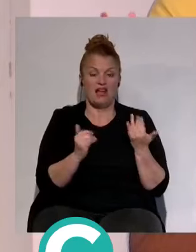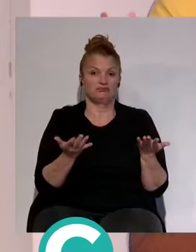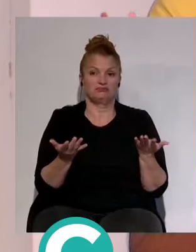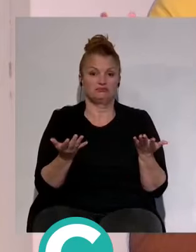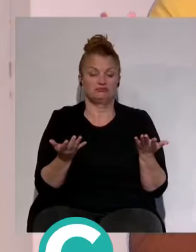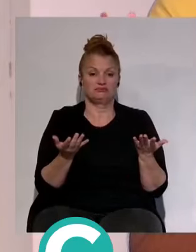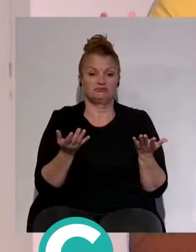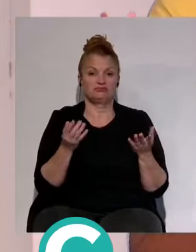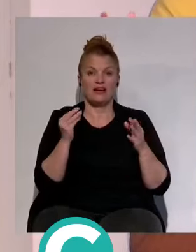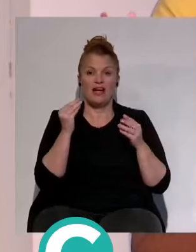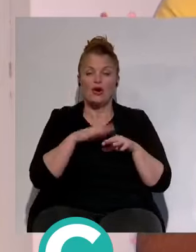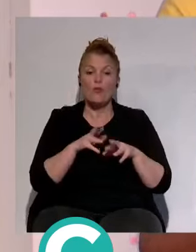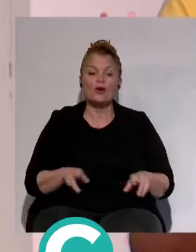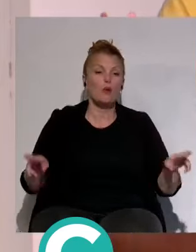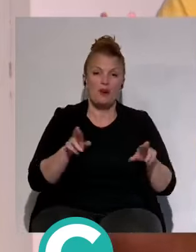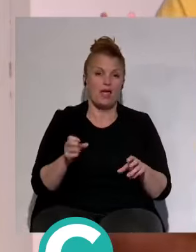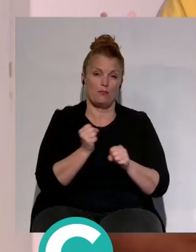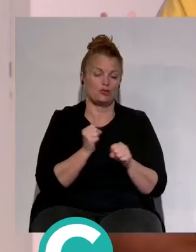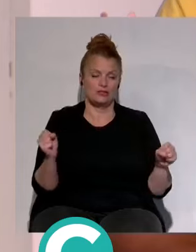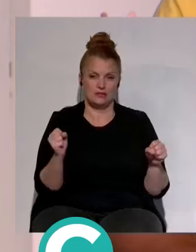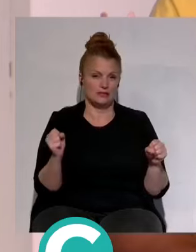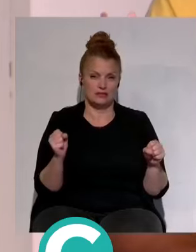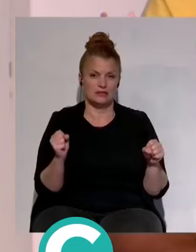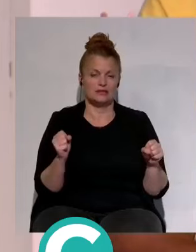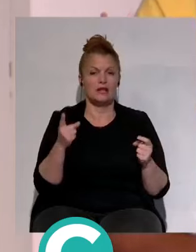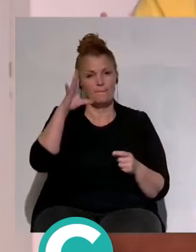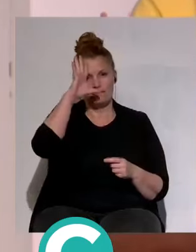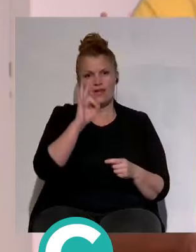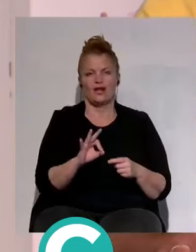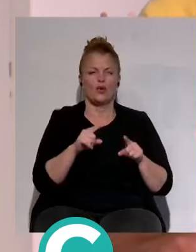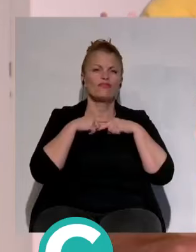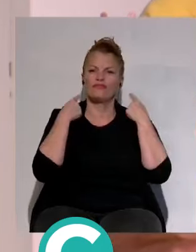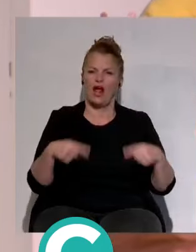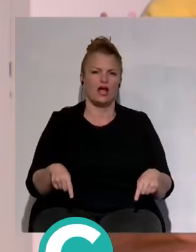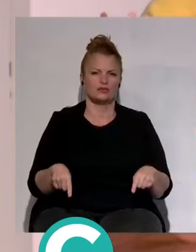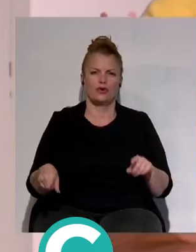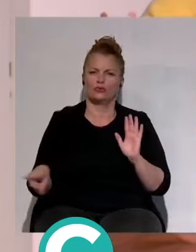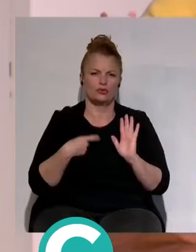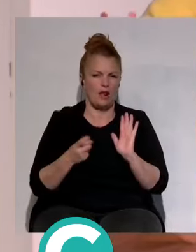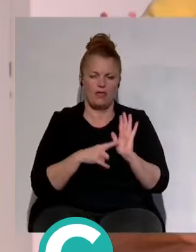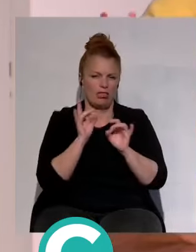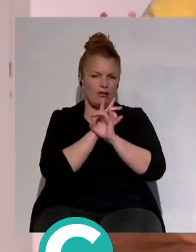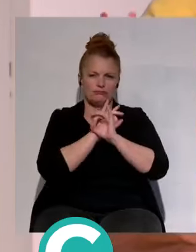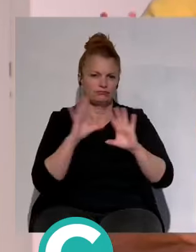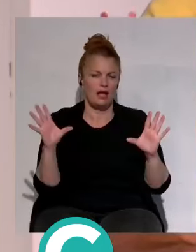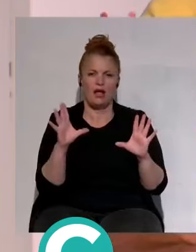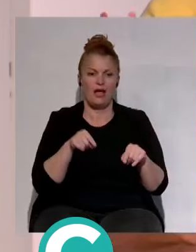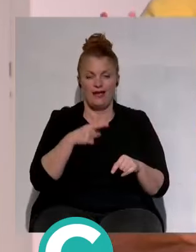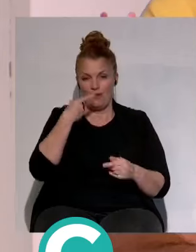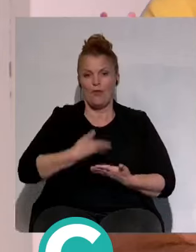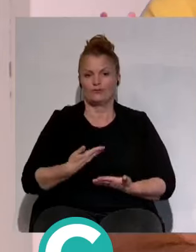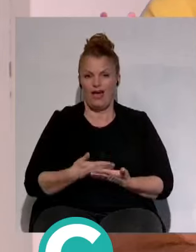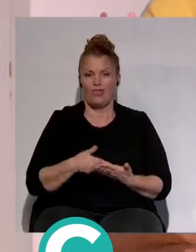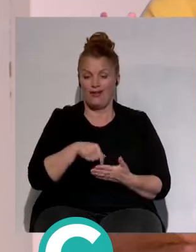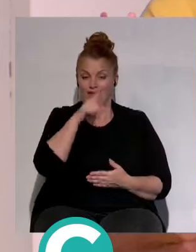¿cómo lo va a recuperar? Entonces, es imposible. Yo creo que es un fracaso absoluto, una muestra de que este año